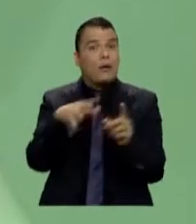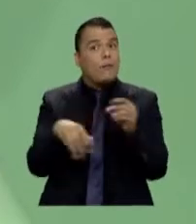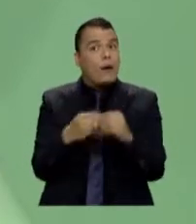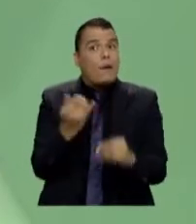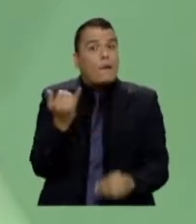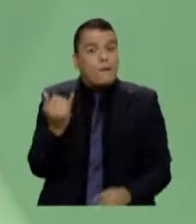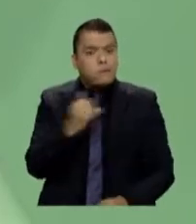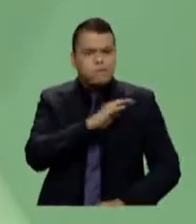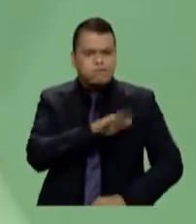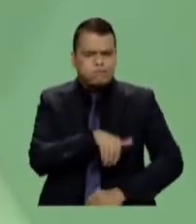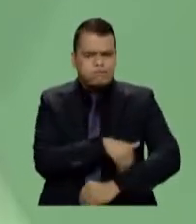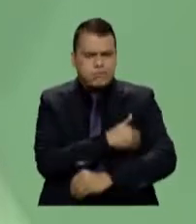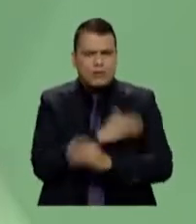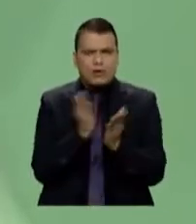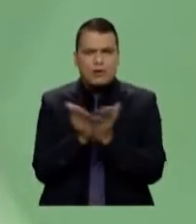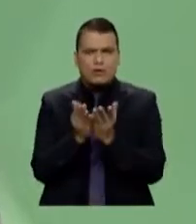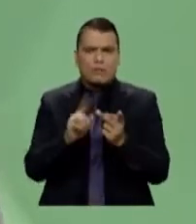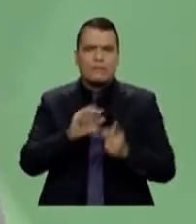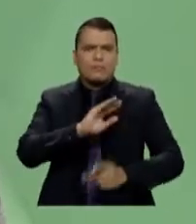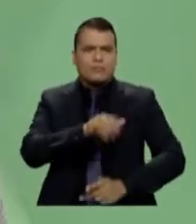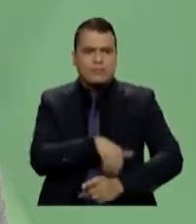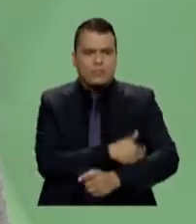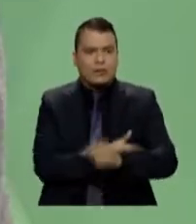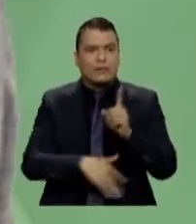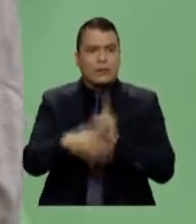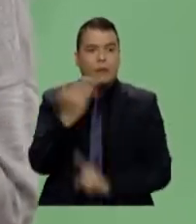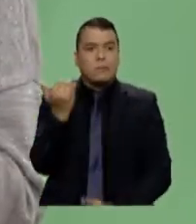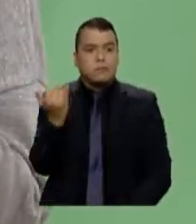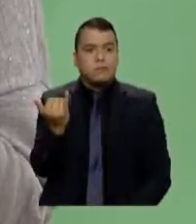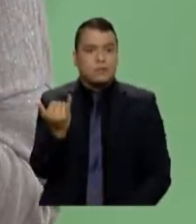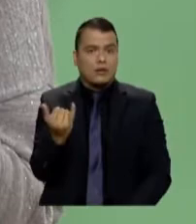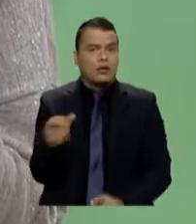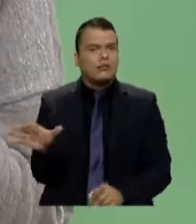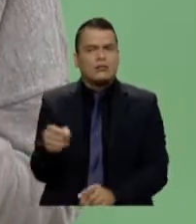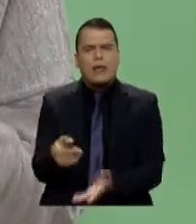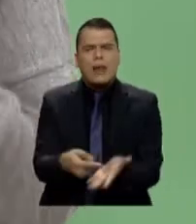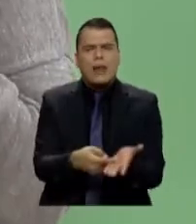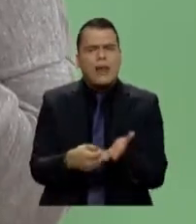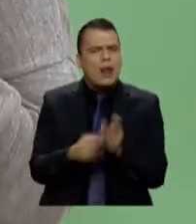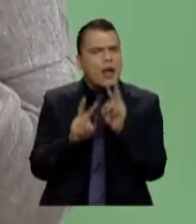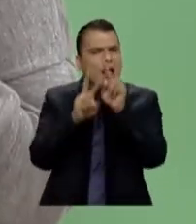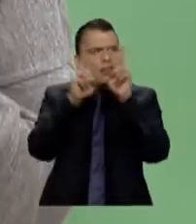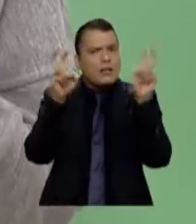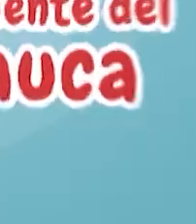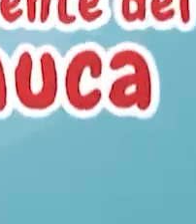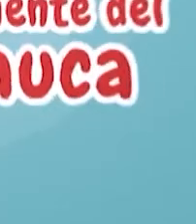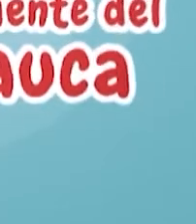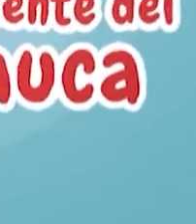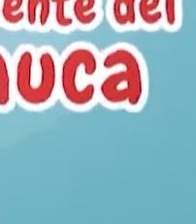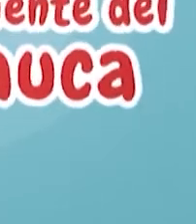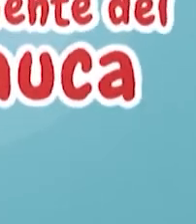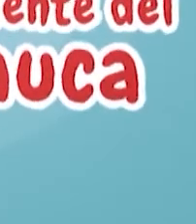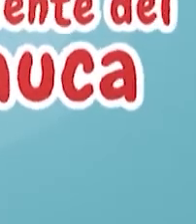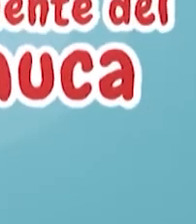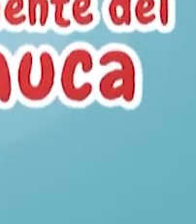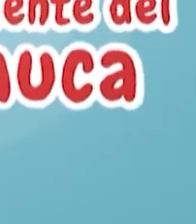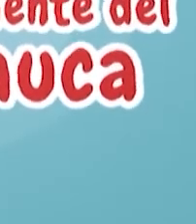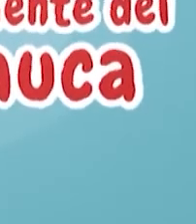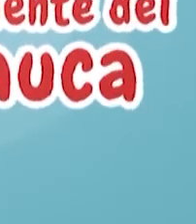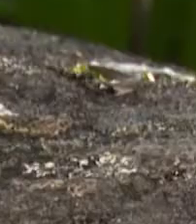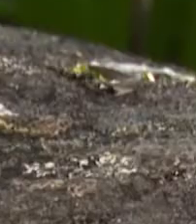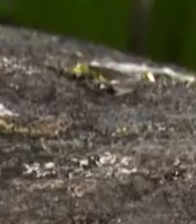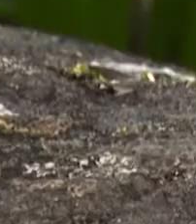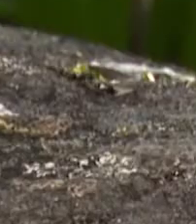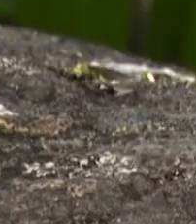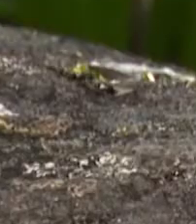ministerios. Es decir, es un evento bien bonito que nos va a poner a todos a hablar de educación ambiental y que va a revivir la importancia de